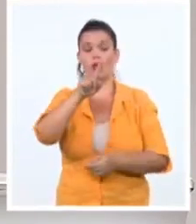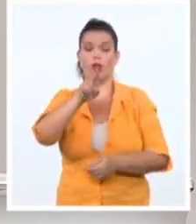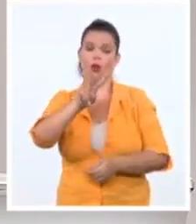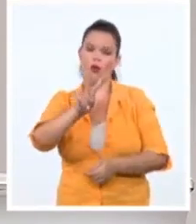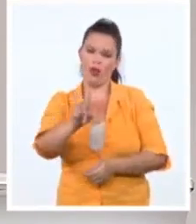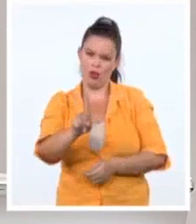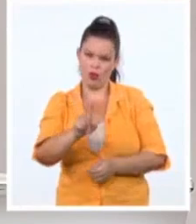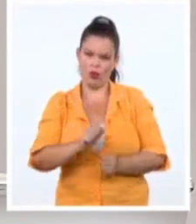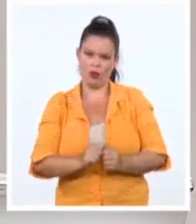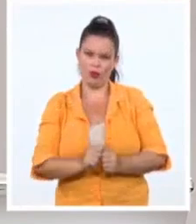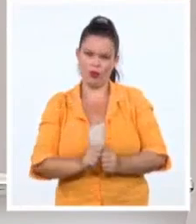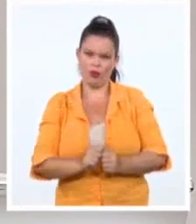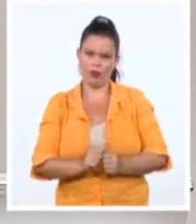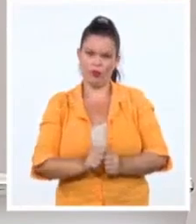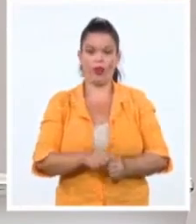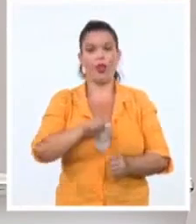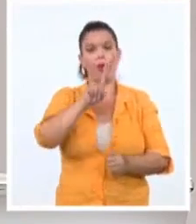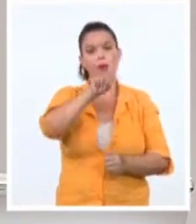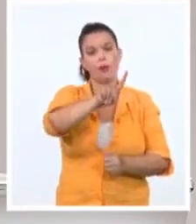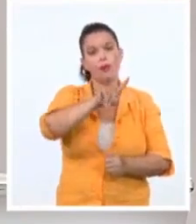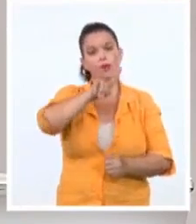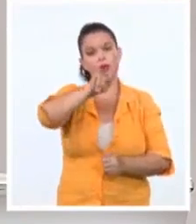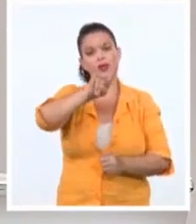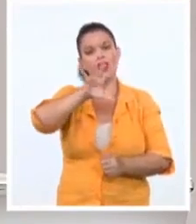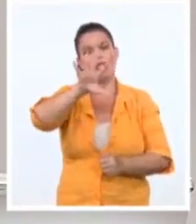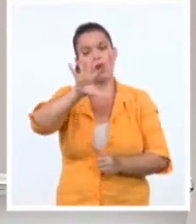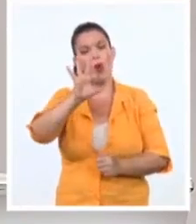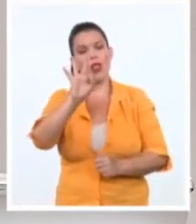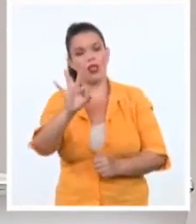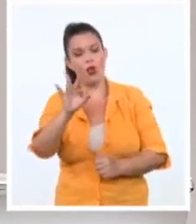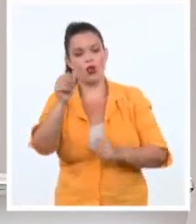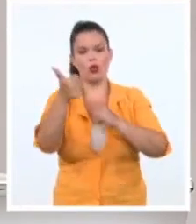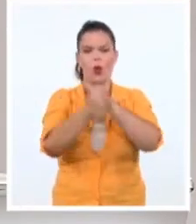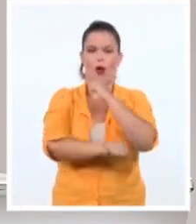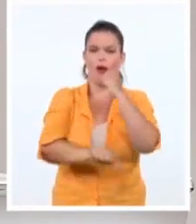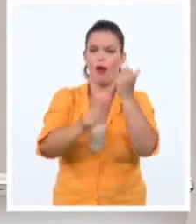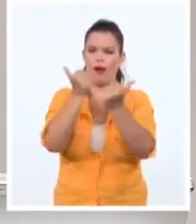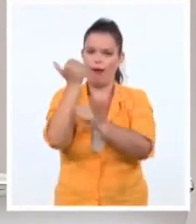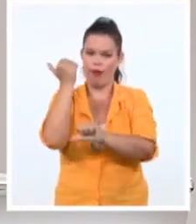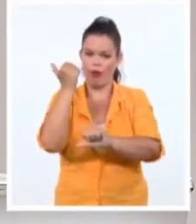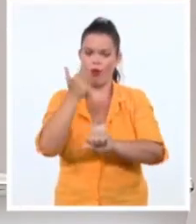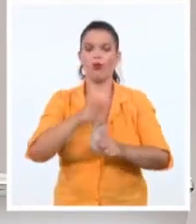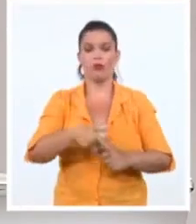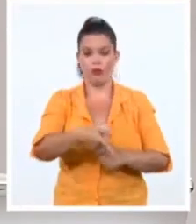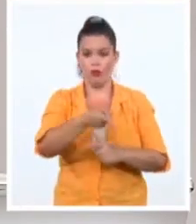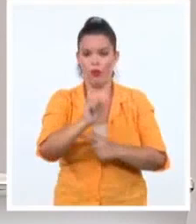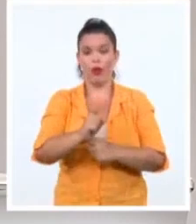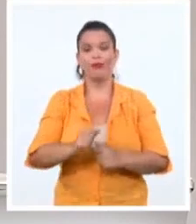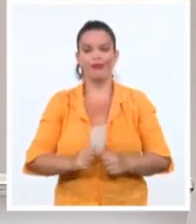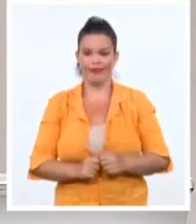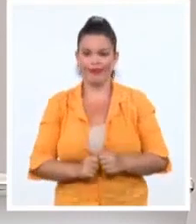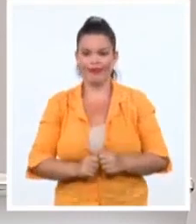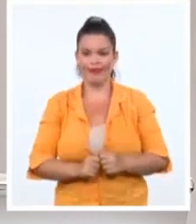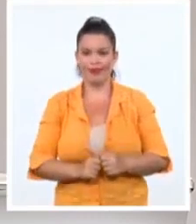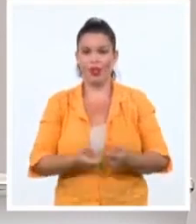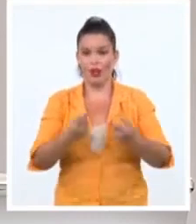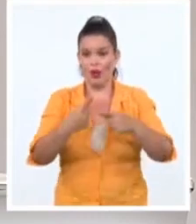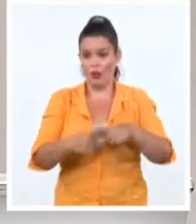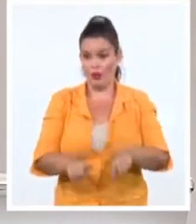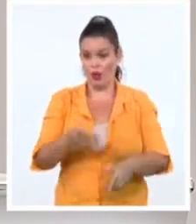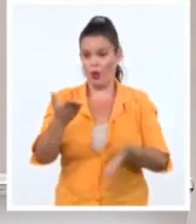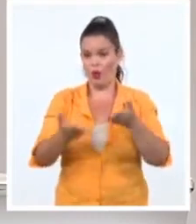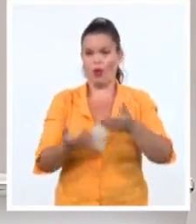fallecidas y 1.958 lesionadas. Sin embargo, en relación con las protestas del